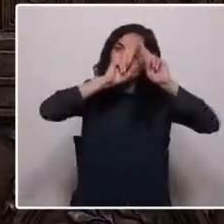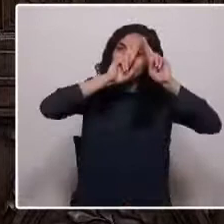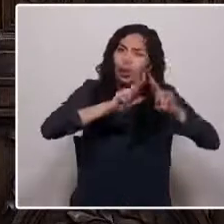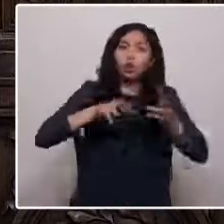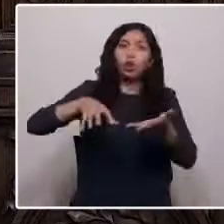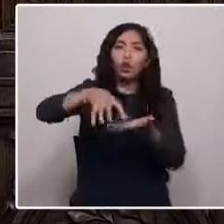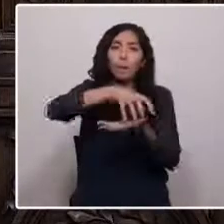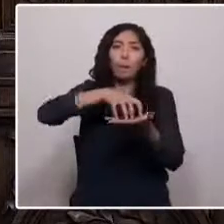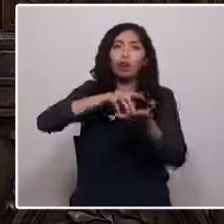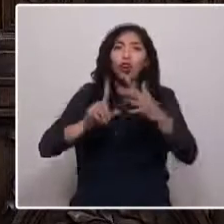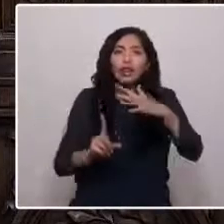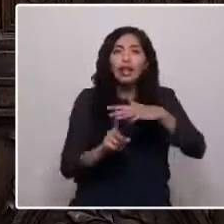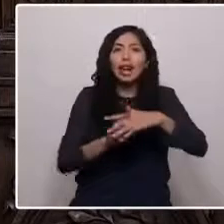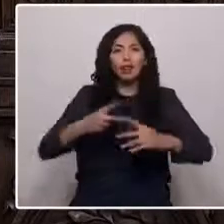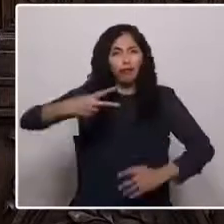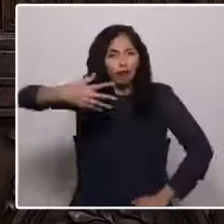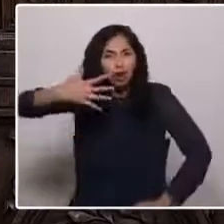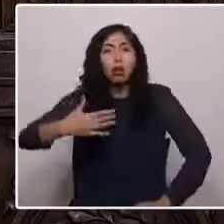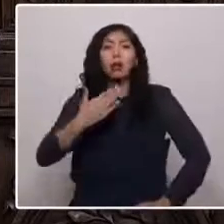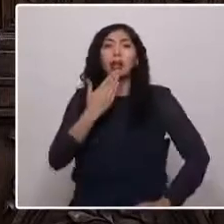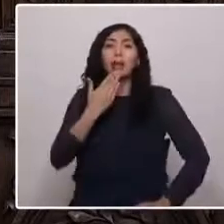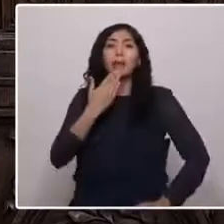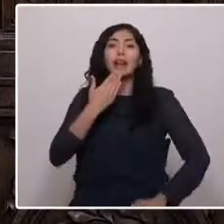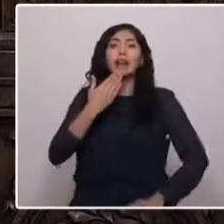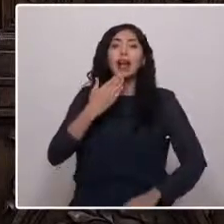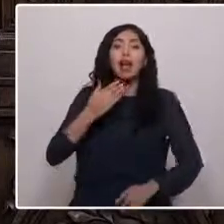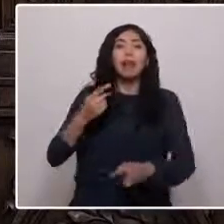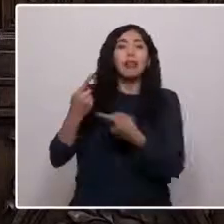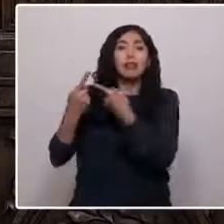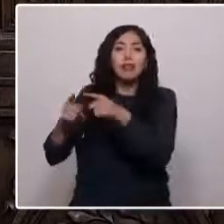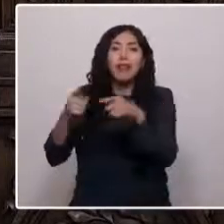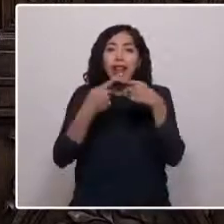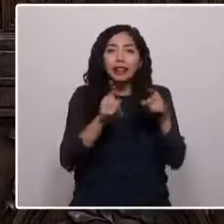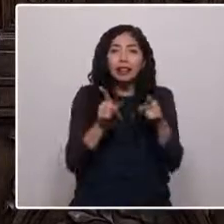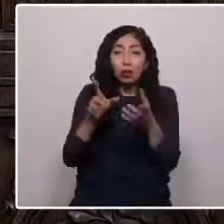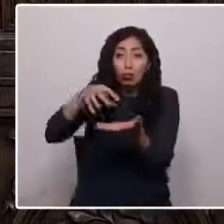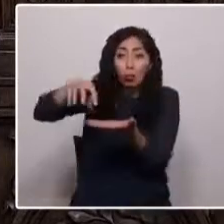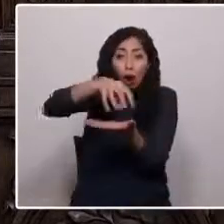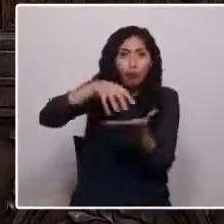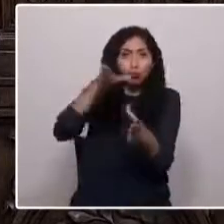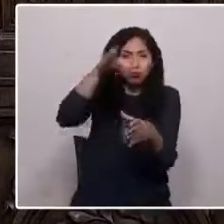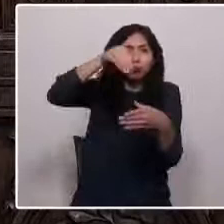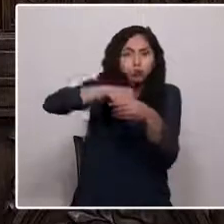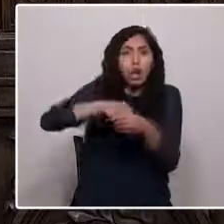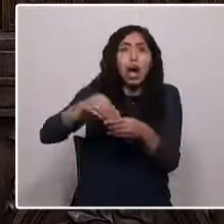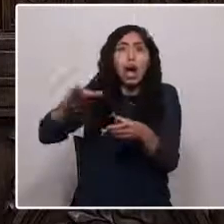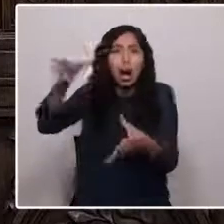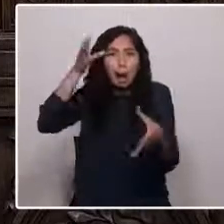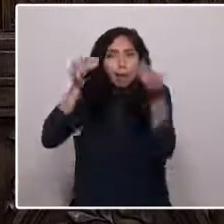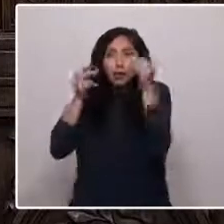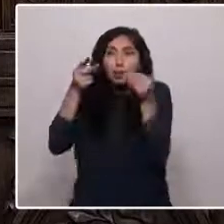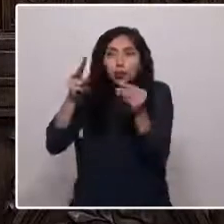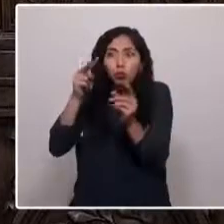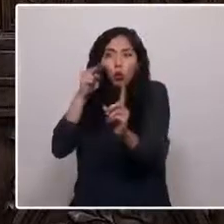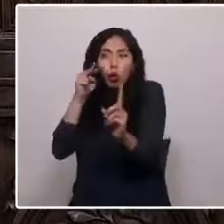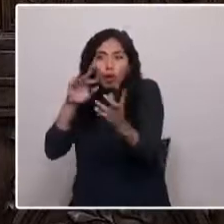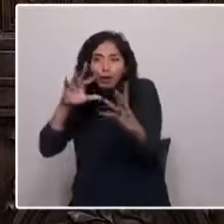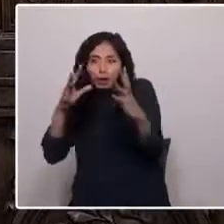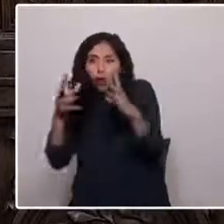originarios, por la plurinacionalidad, por aprender de su mirada, de su comovisión, donde todo está interconectado.